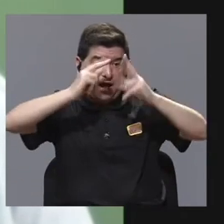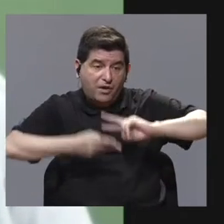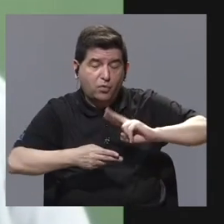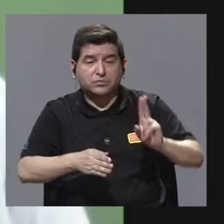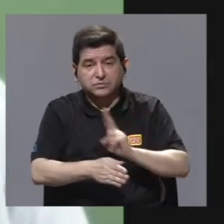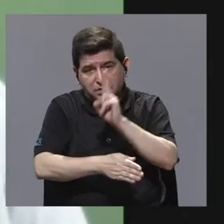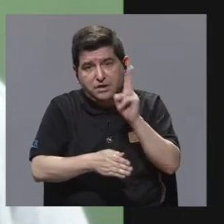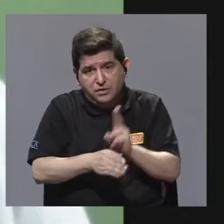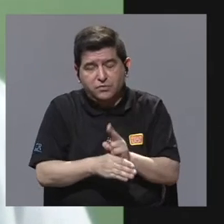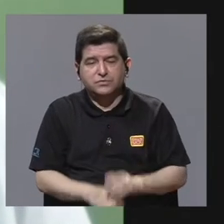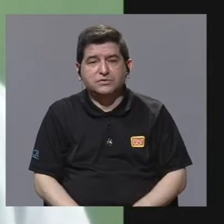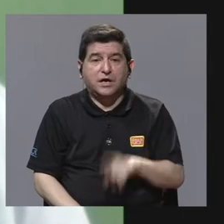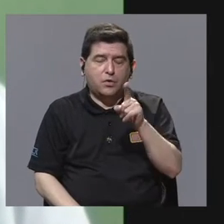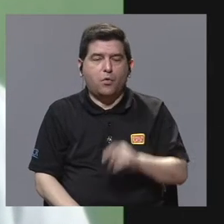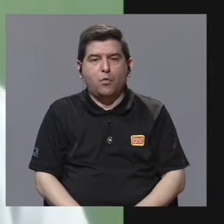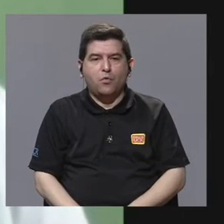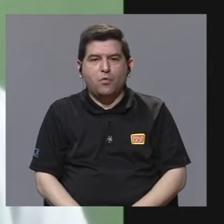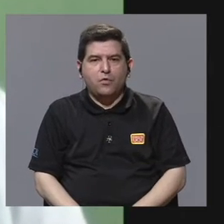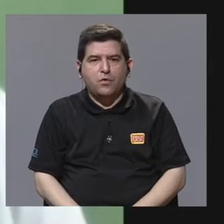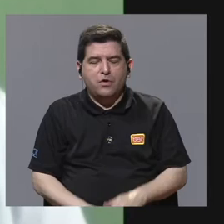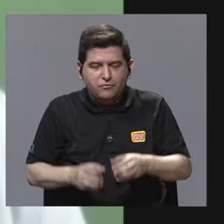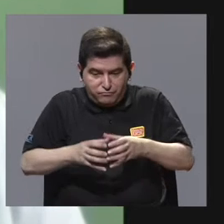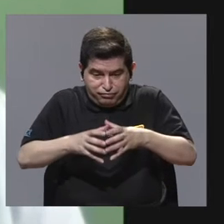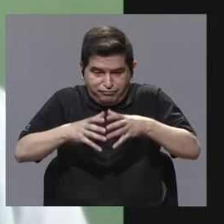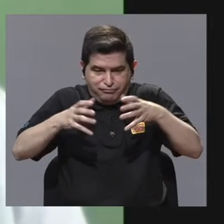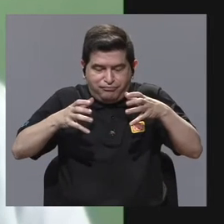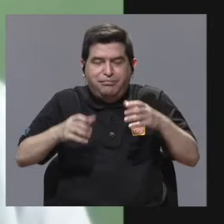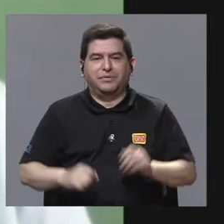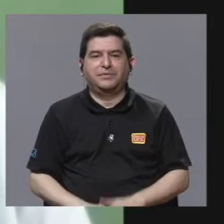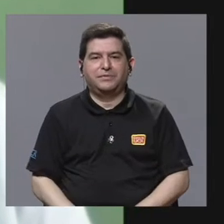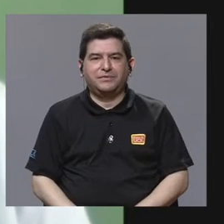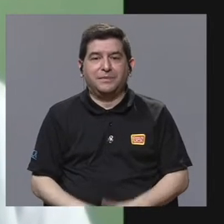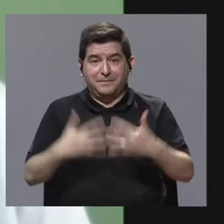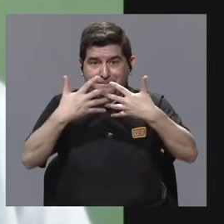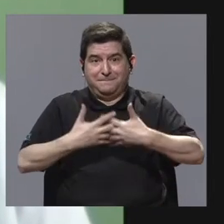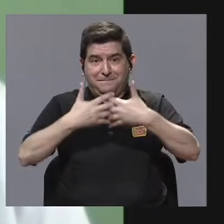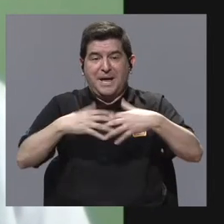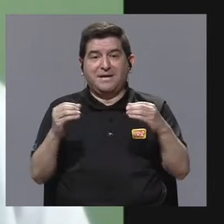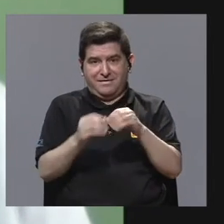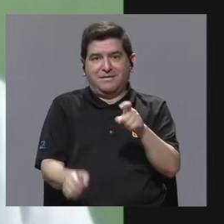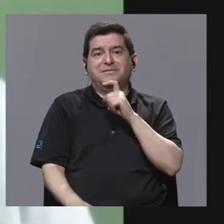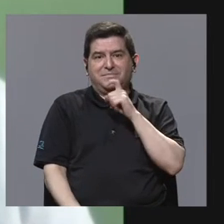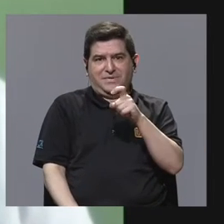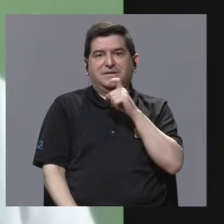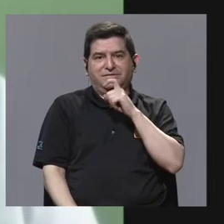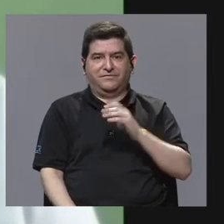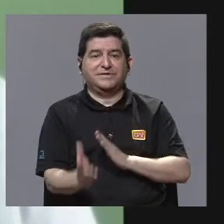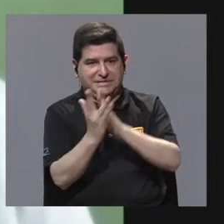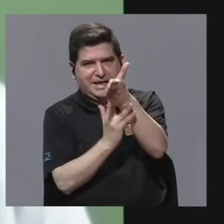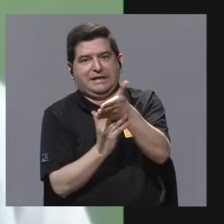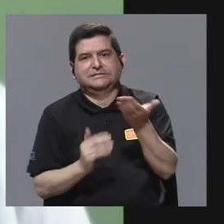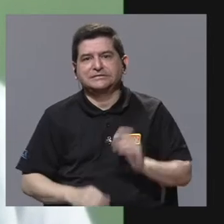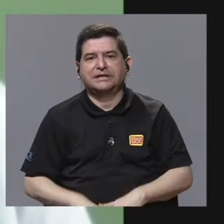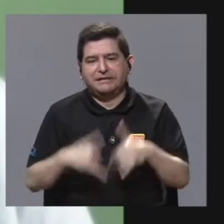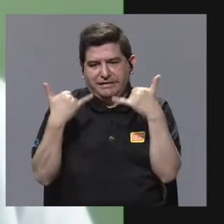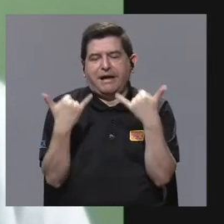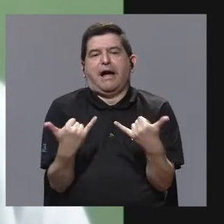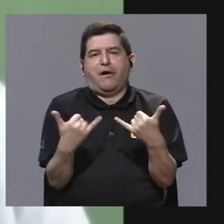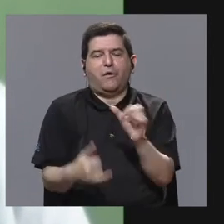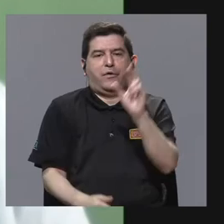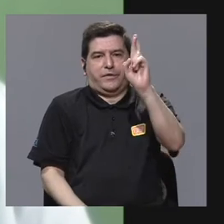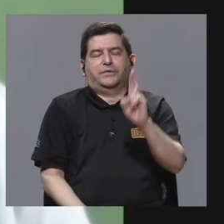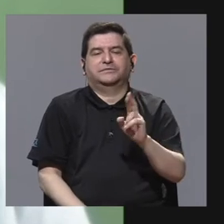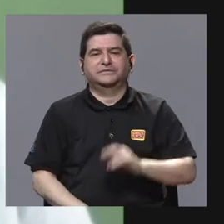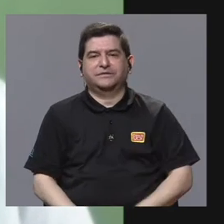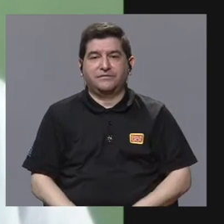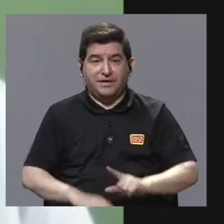que utilizarse un reactor nuclear, ¿verdad? Que eso sí sería un poquito más difícil obtener acceso en este momento para